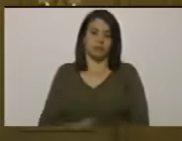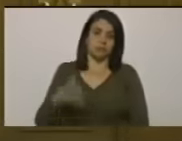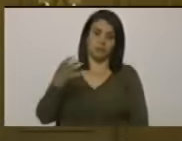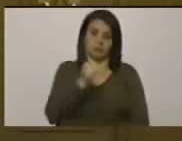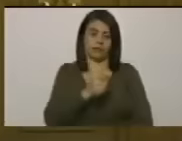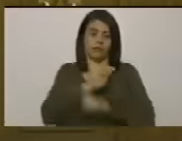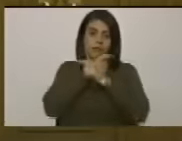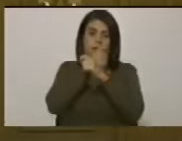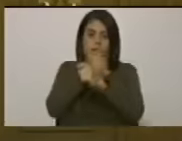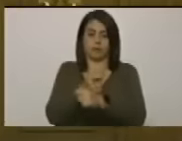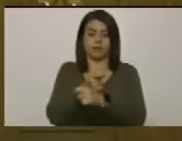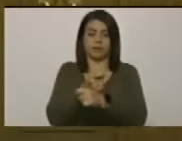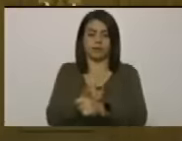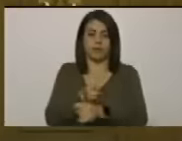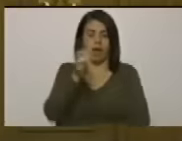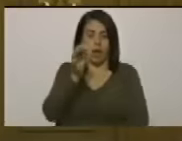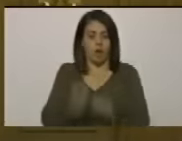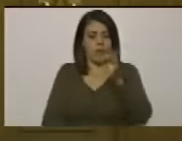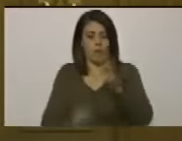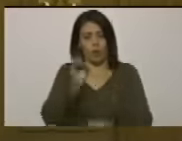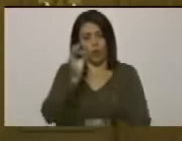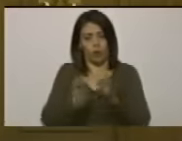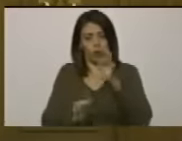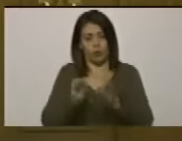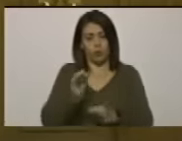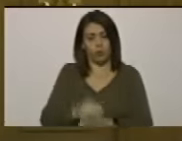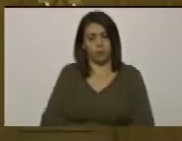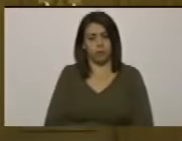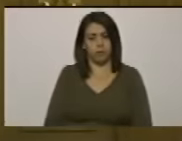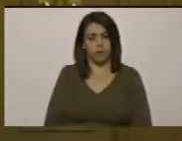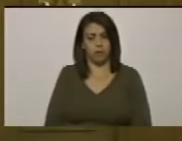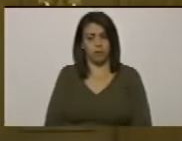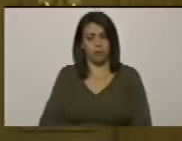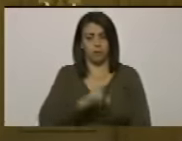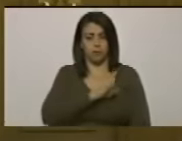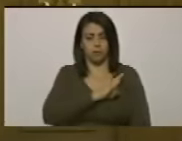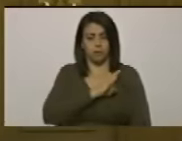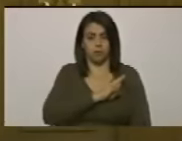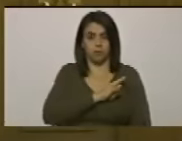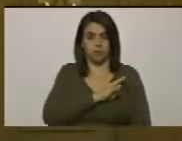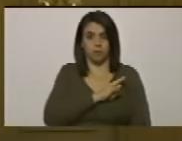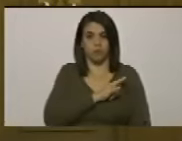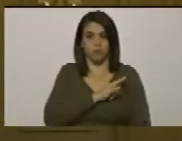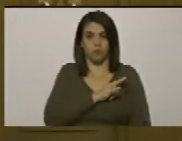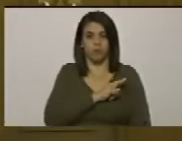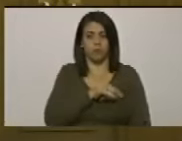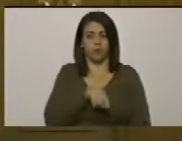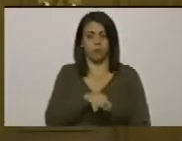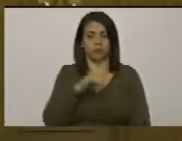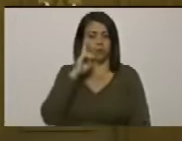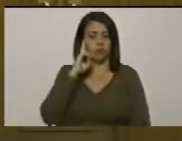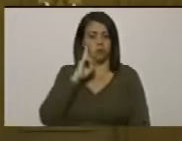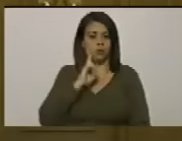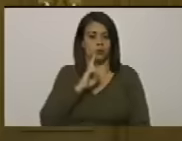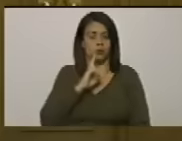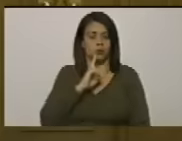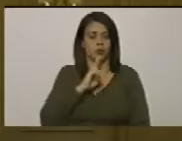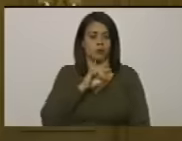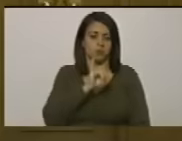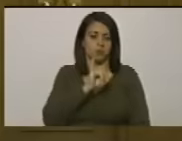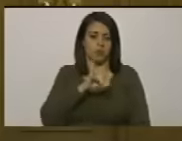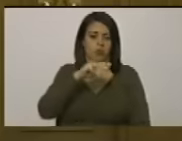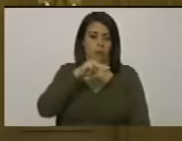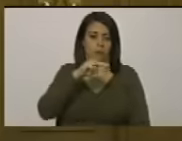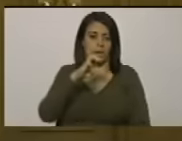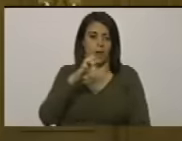graduarse de abogado en la Universidad Pontificia Bolivariana de Medellín